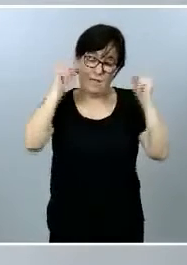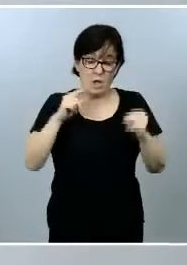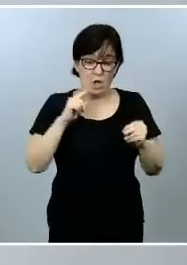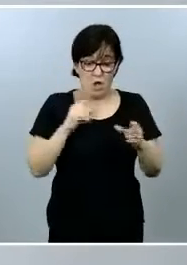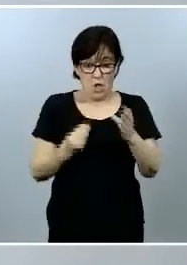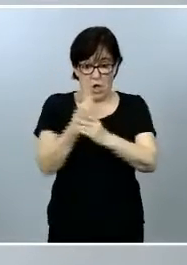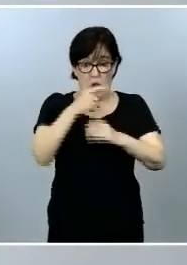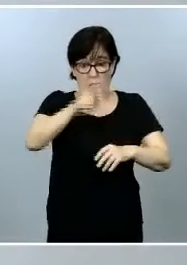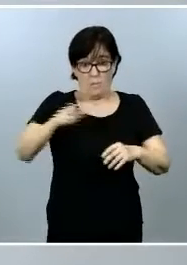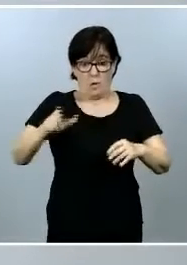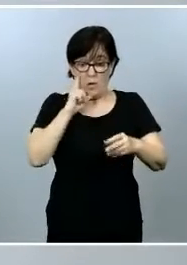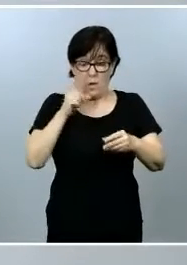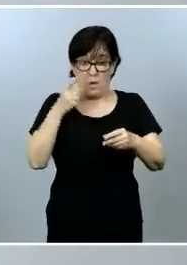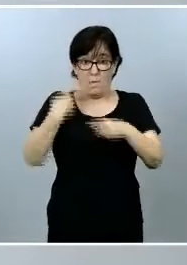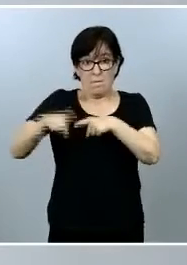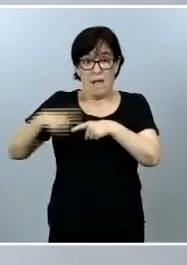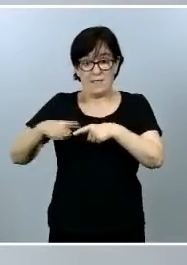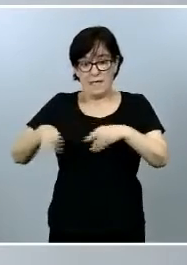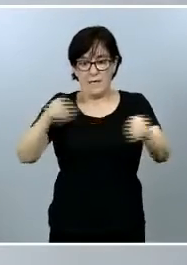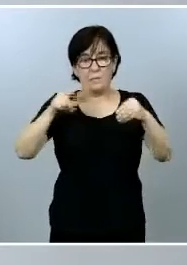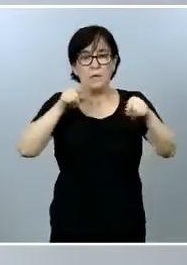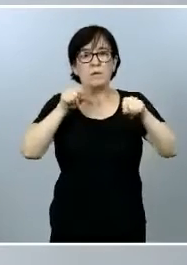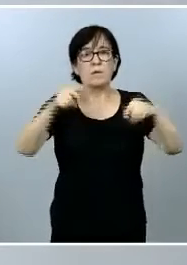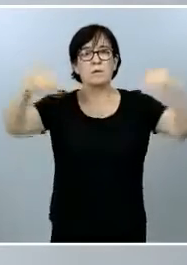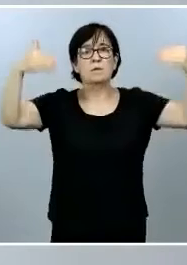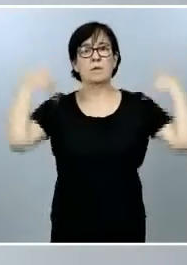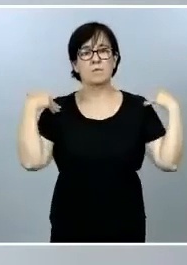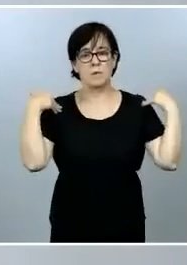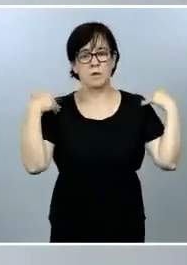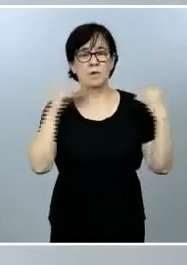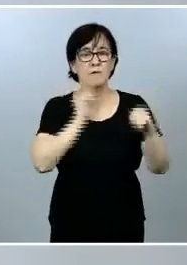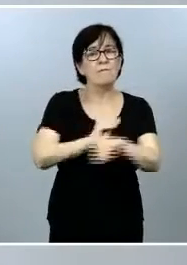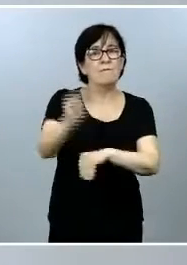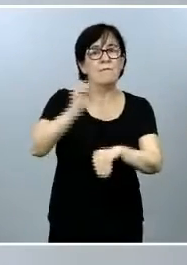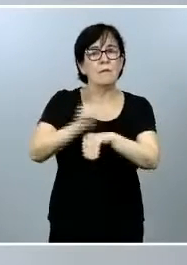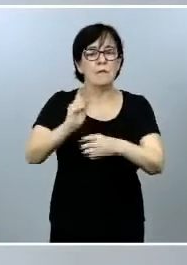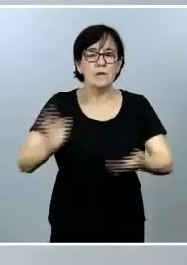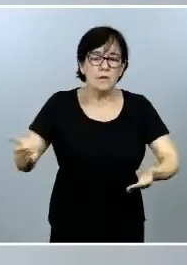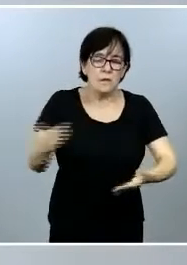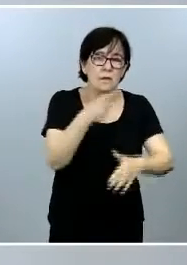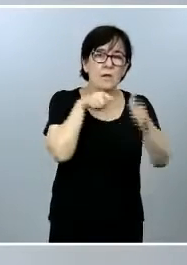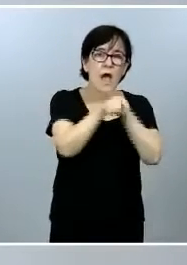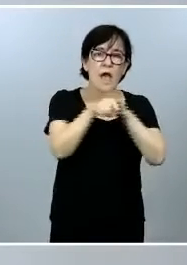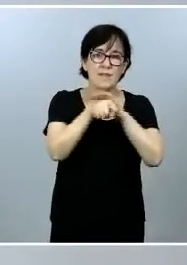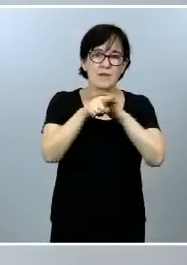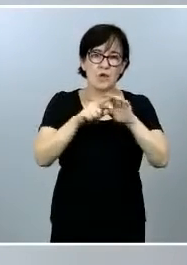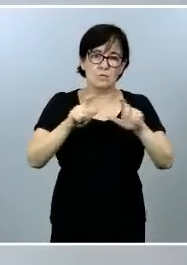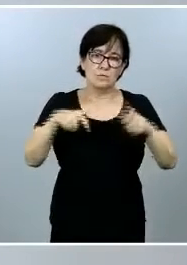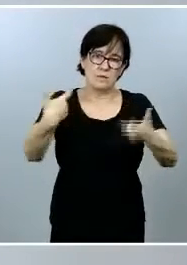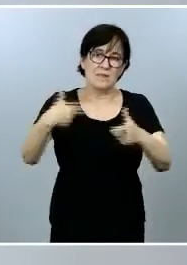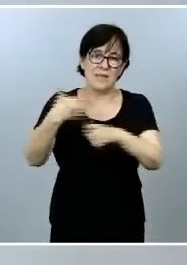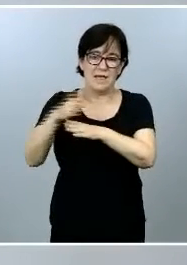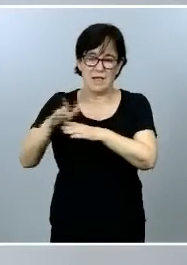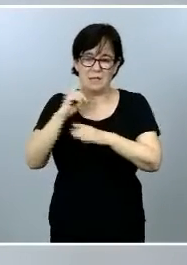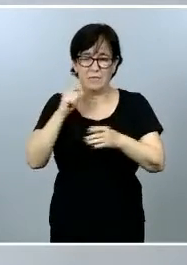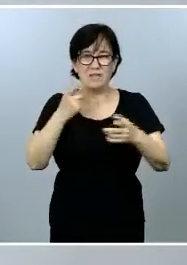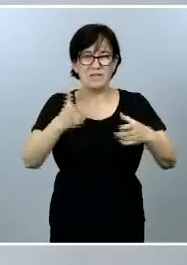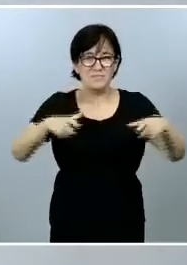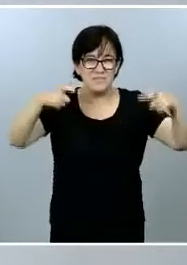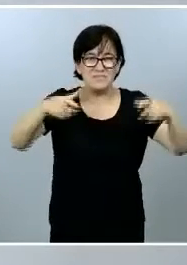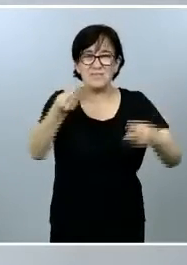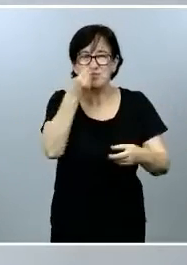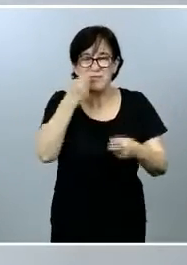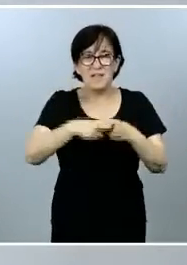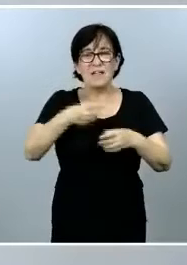los materiales plásticos serán responsables de hacerse cargo o financiar la recogida y gestión de residuos, como recipientes de alimentos, bebidas,